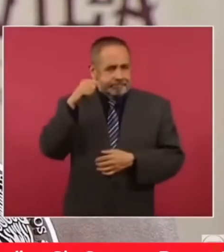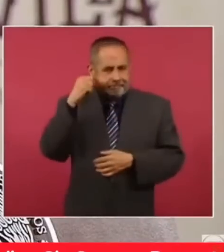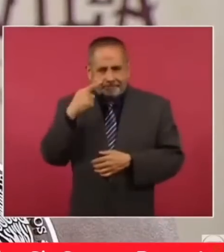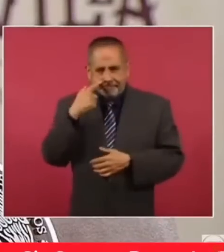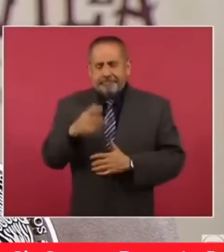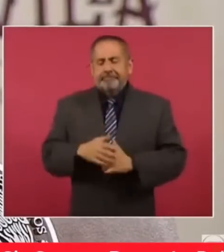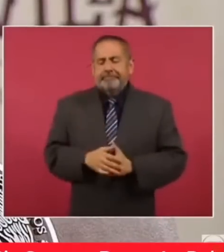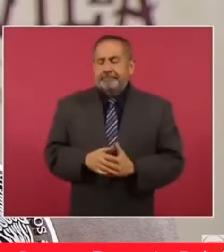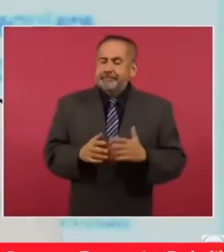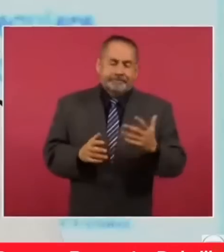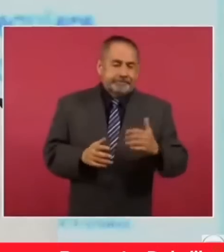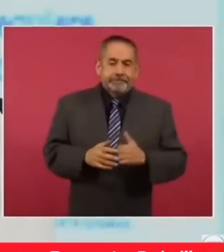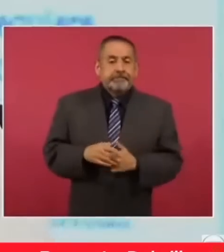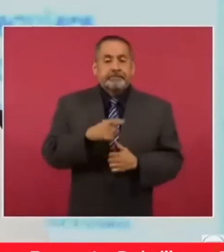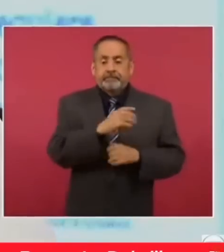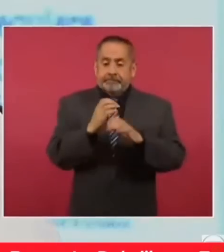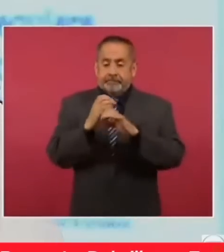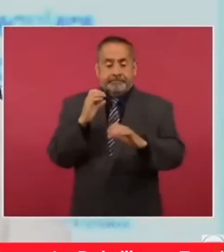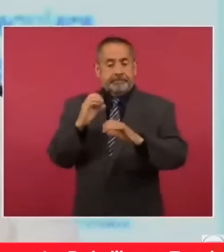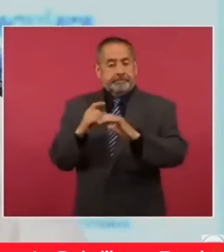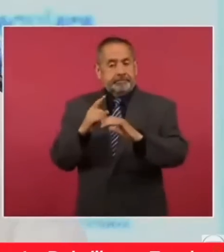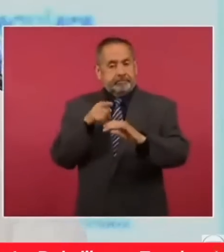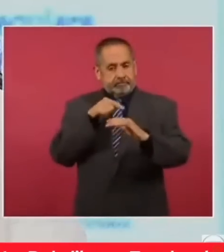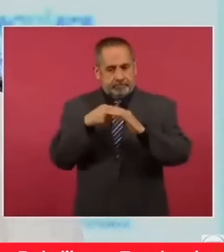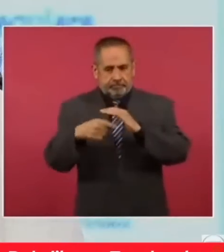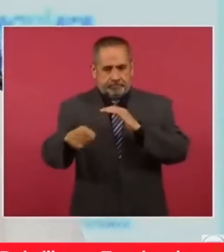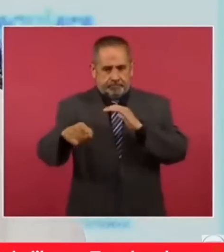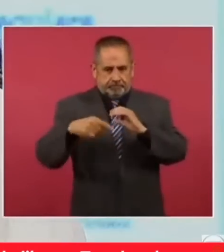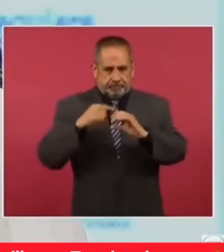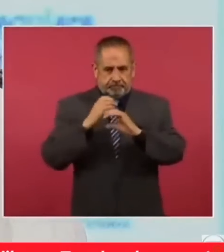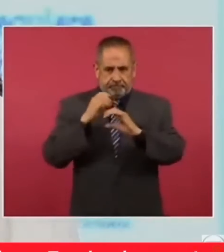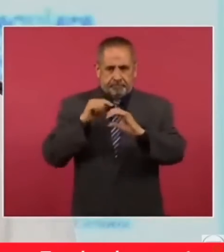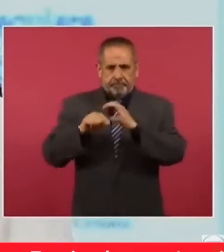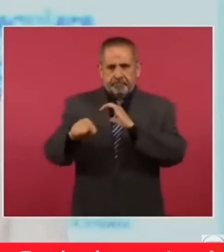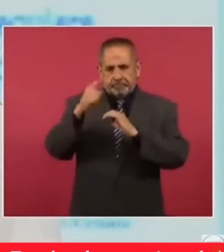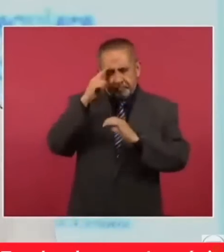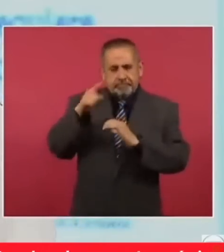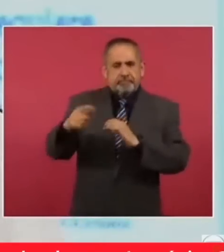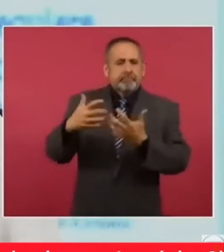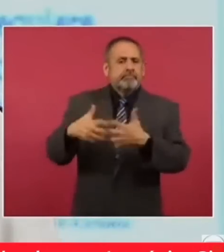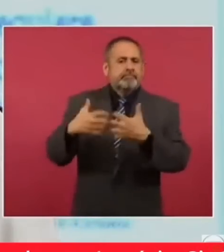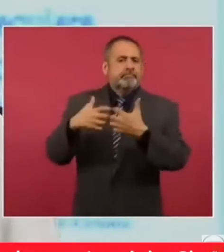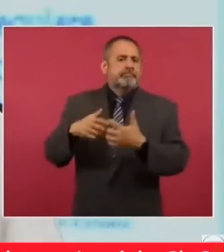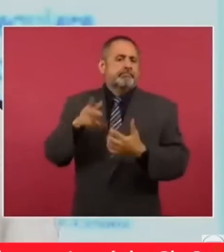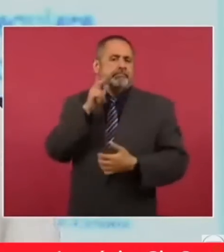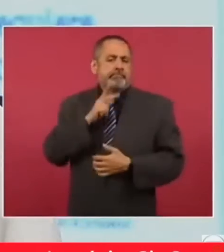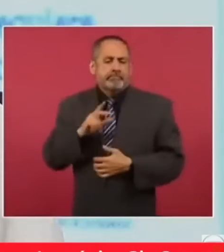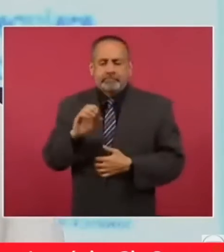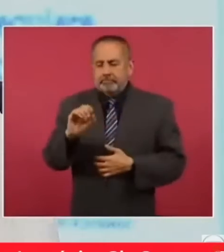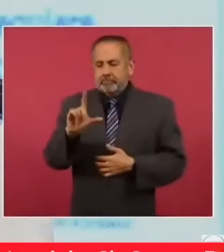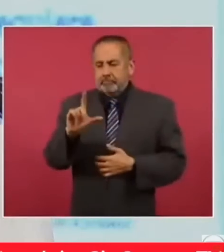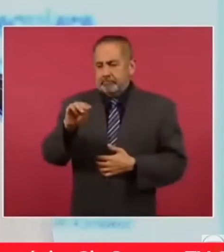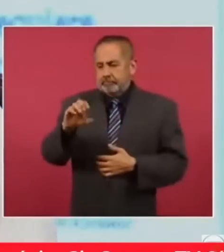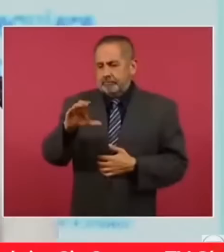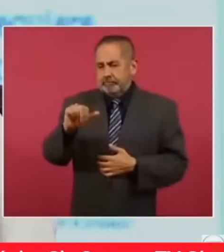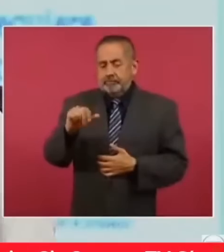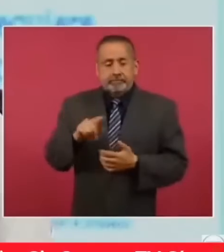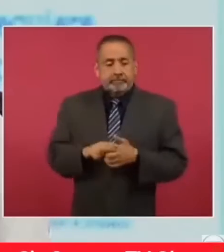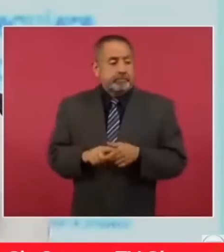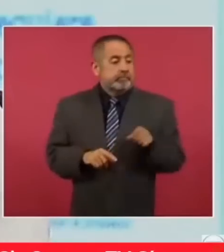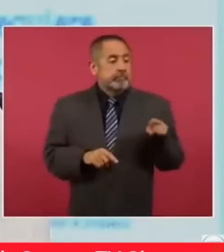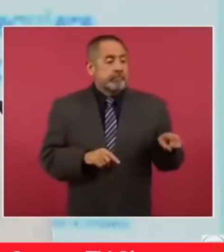Esta vez sobre el acueducto que se construyó en la refinería Olmeca, pero que medios y comentaristas